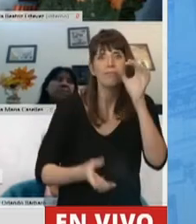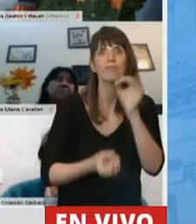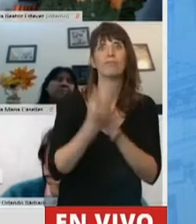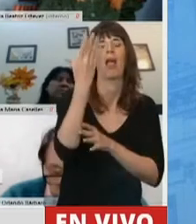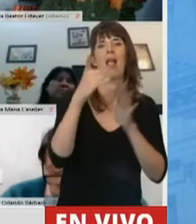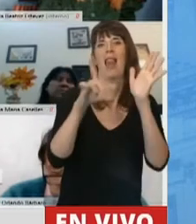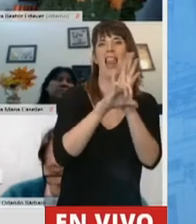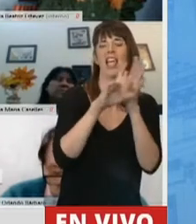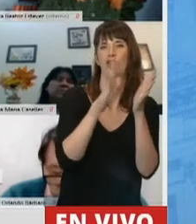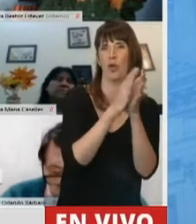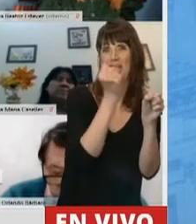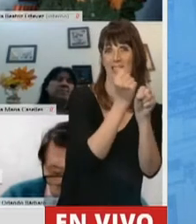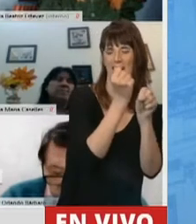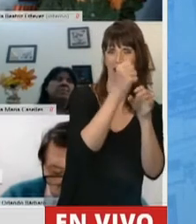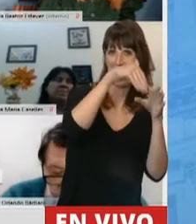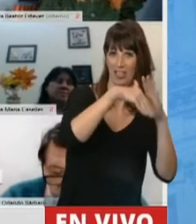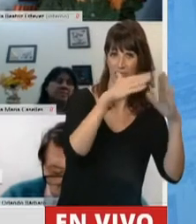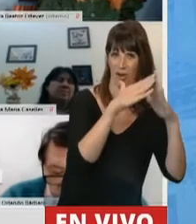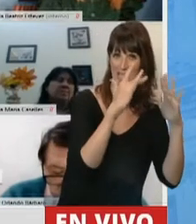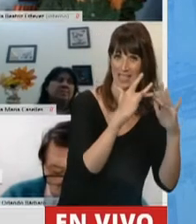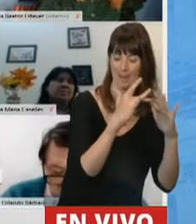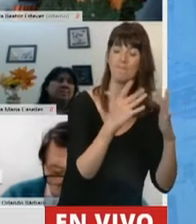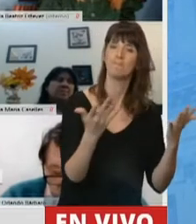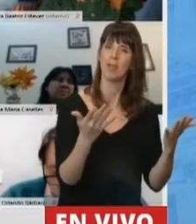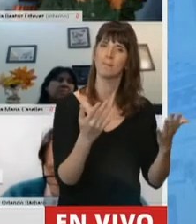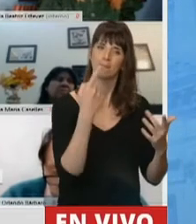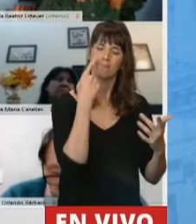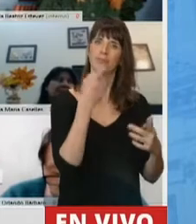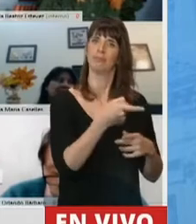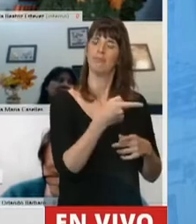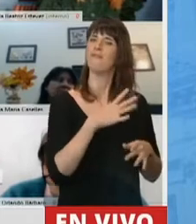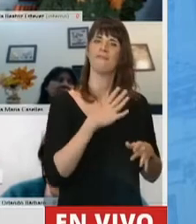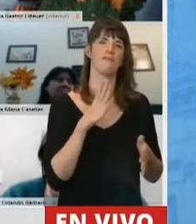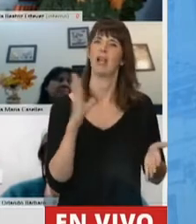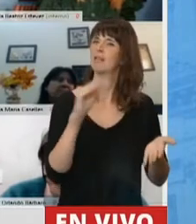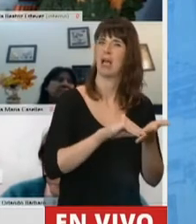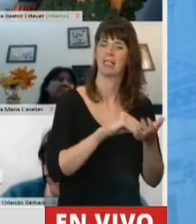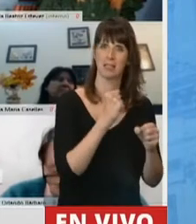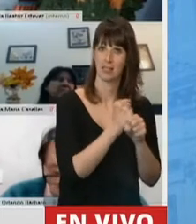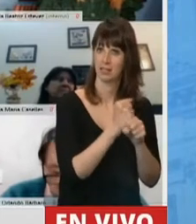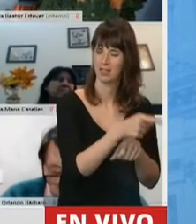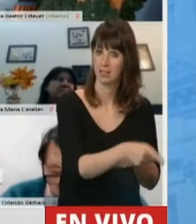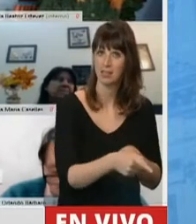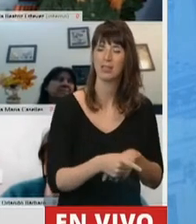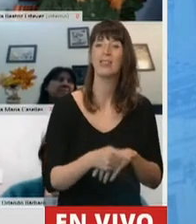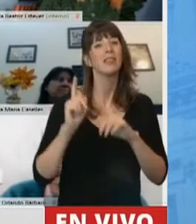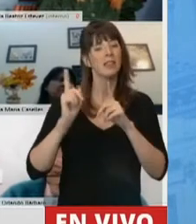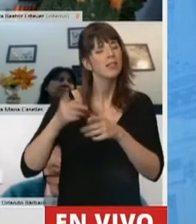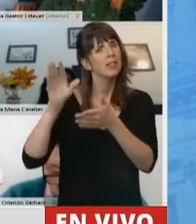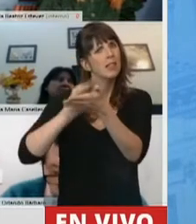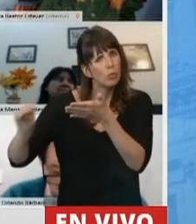Pero evidentemente eso no alcanzaba. Y la insistencia con que distintos legisladores